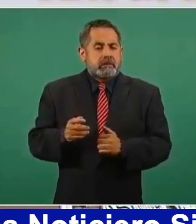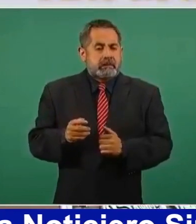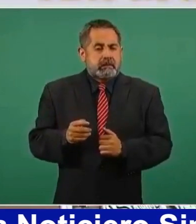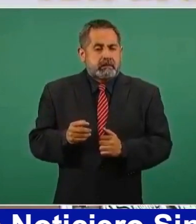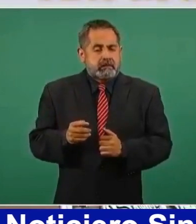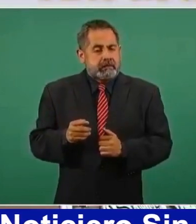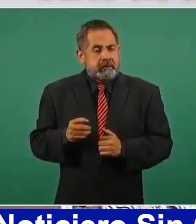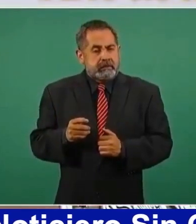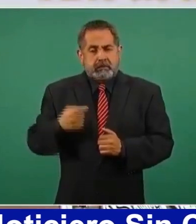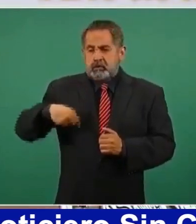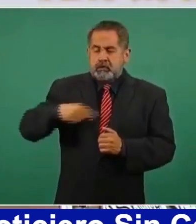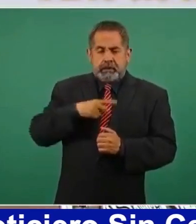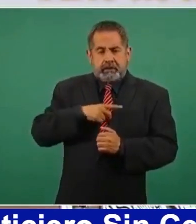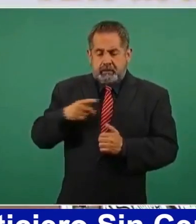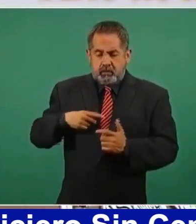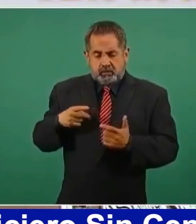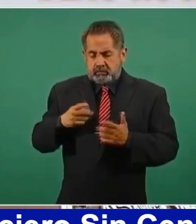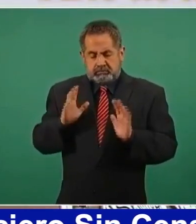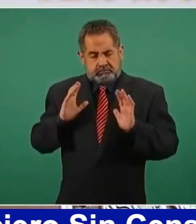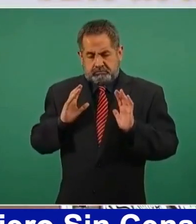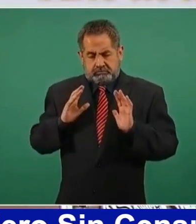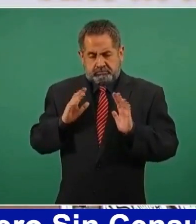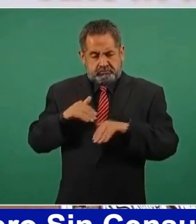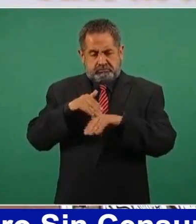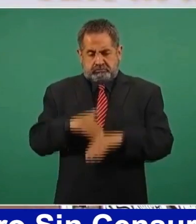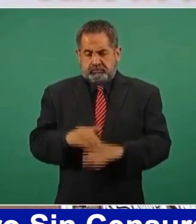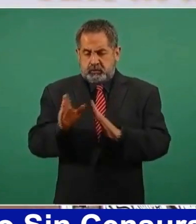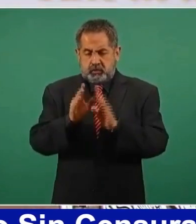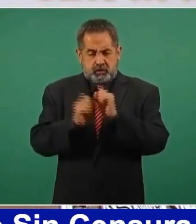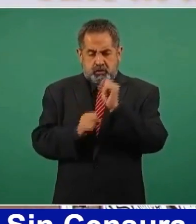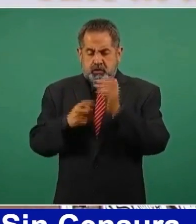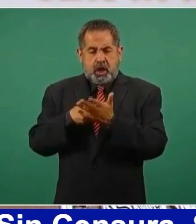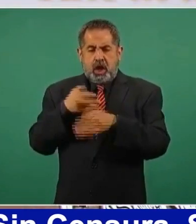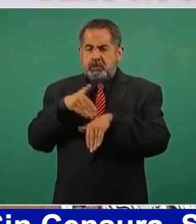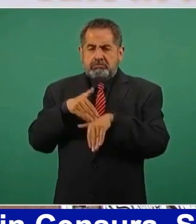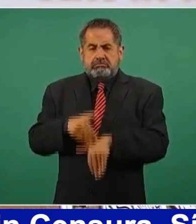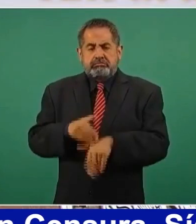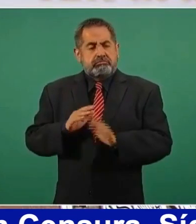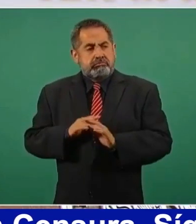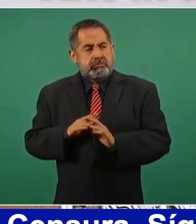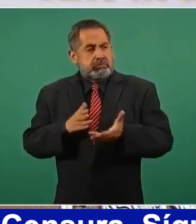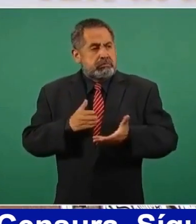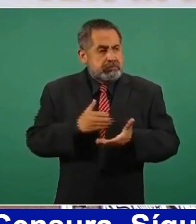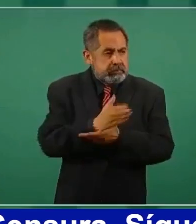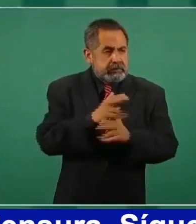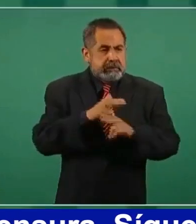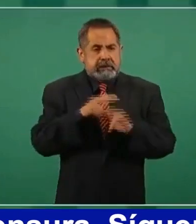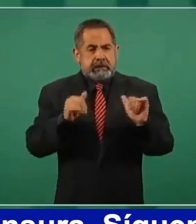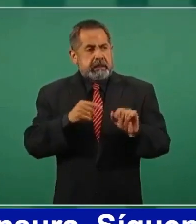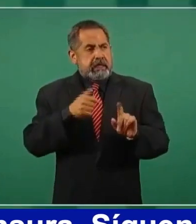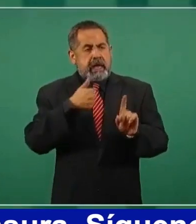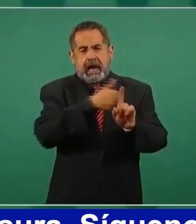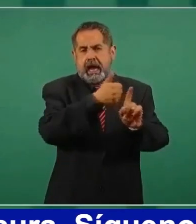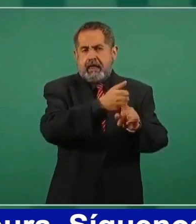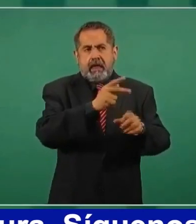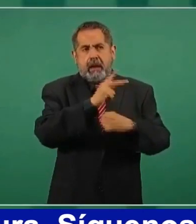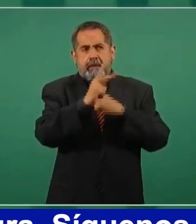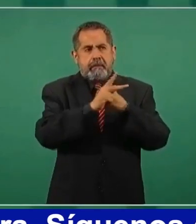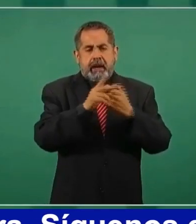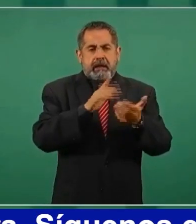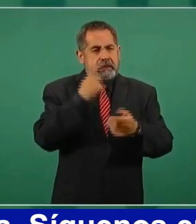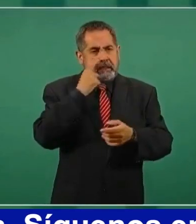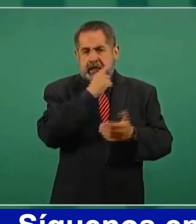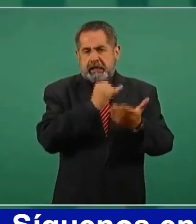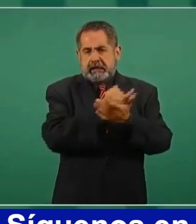actuar con apego a la Constitución, no intervención, autodeterminación de los pueblos,